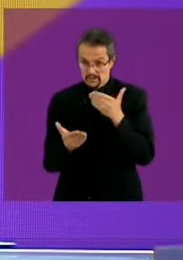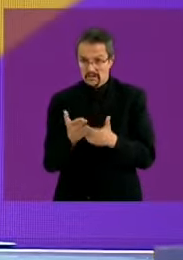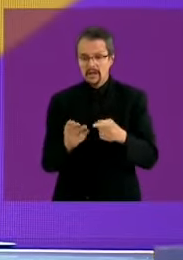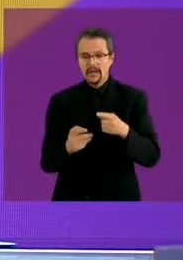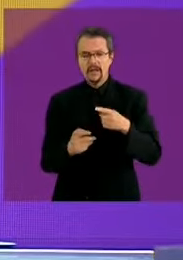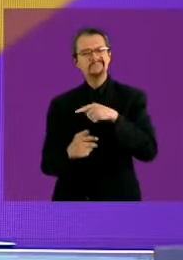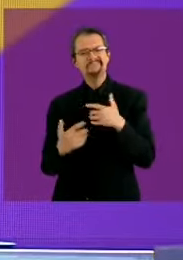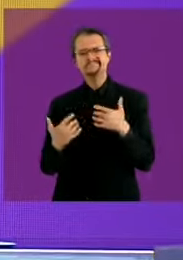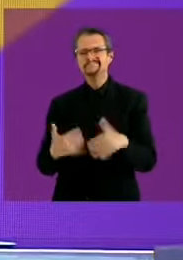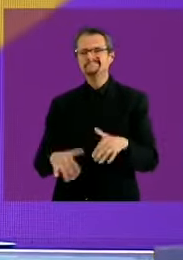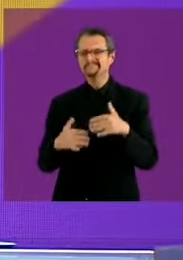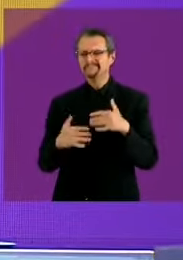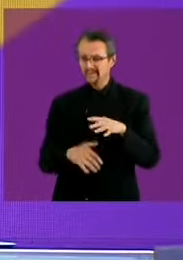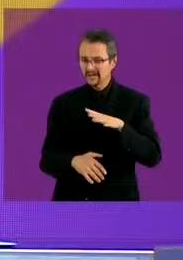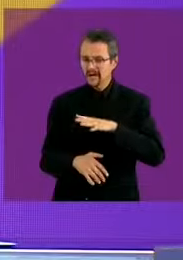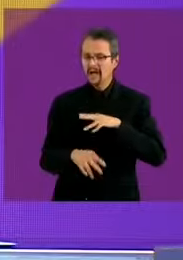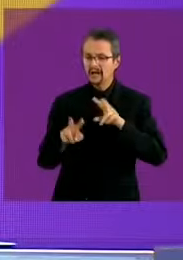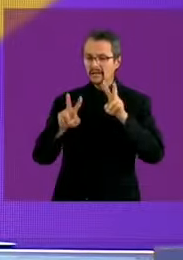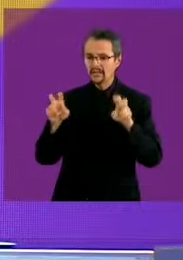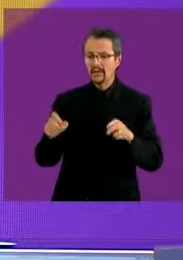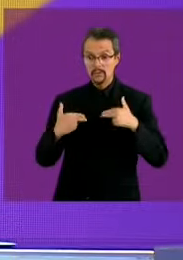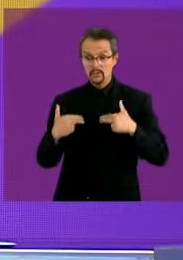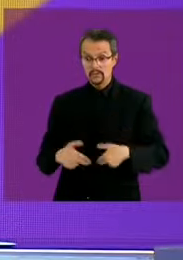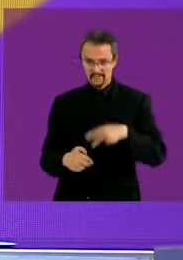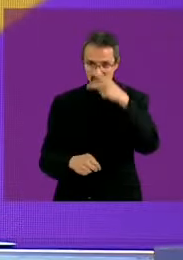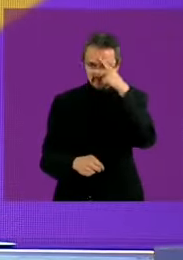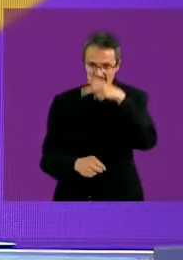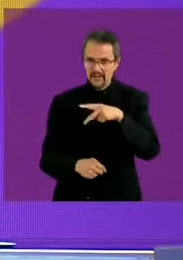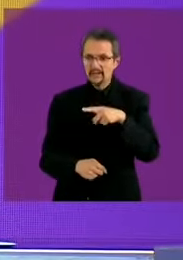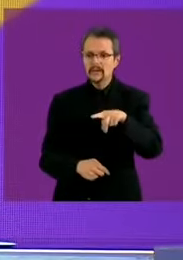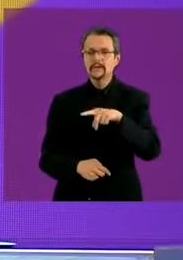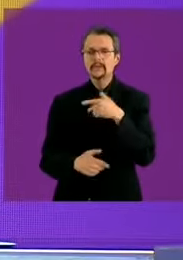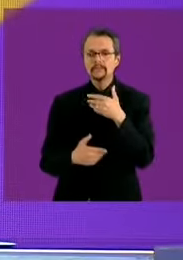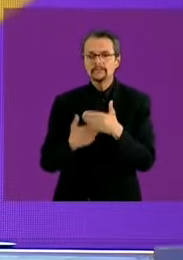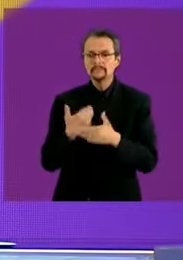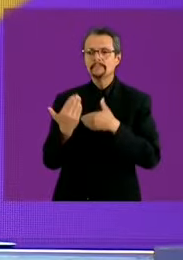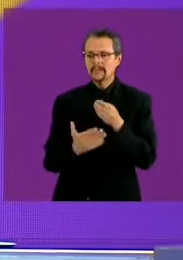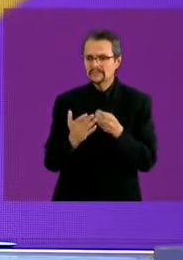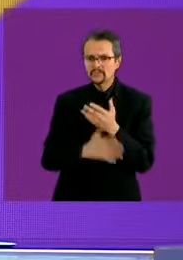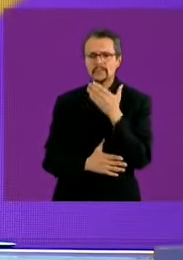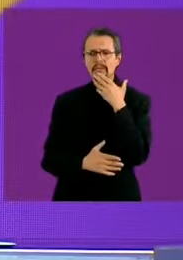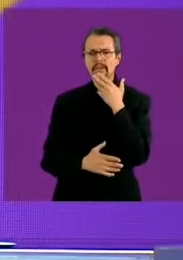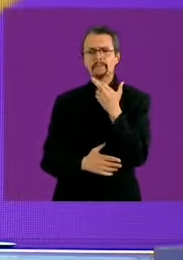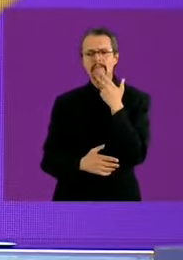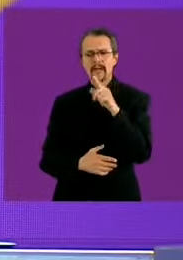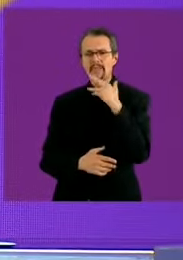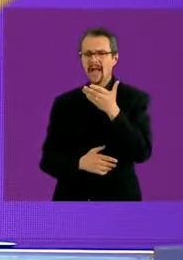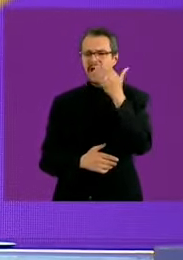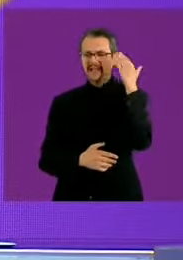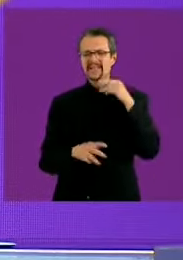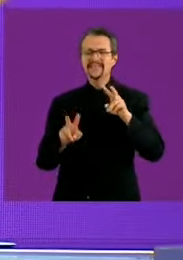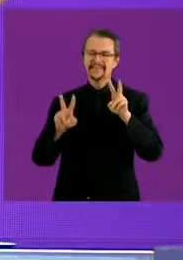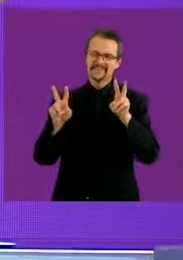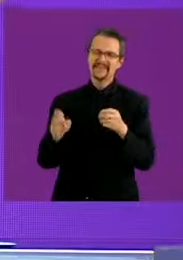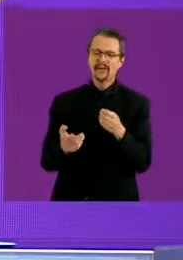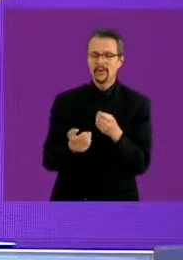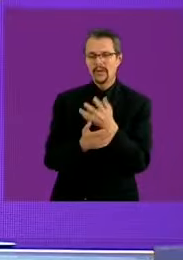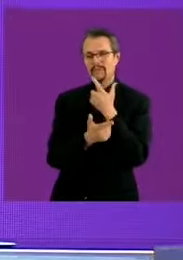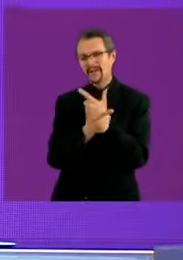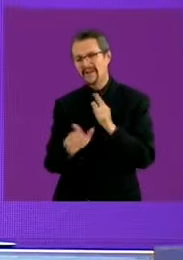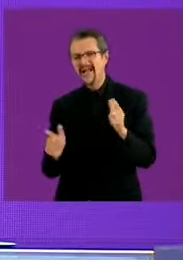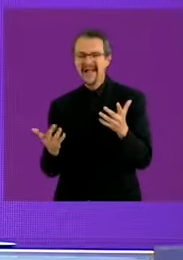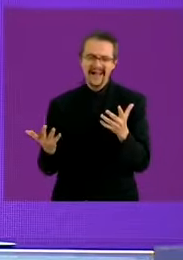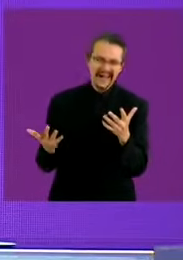humanismo mexicano que ha demostrado resultados a diferencia del pasado neoliberal donde se definía que la